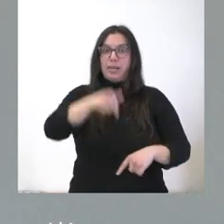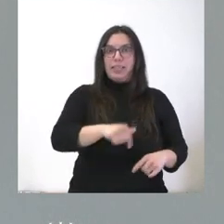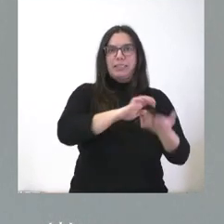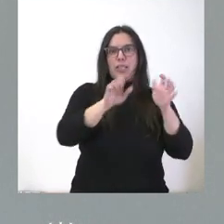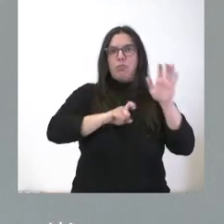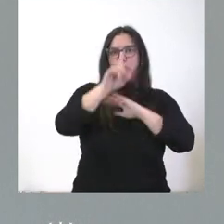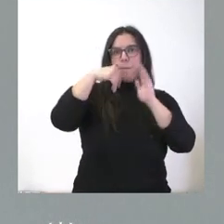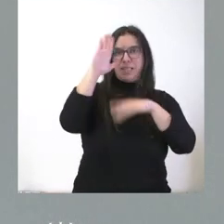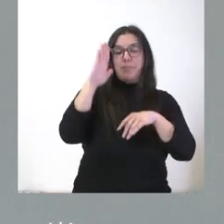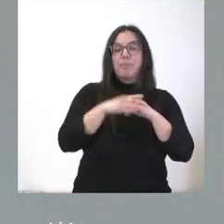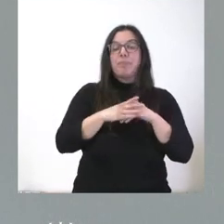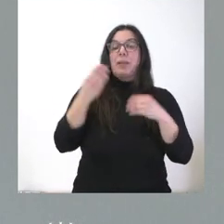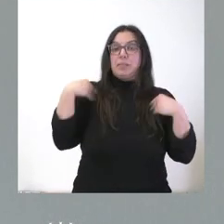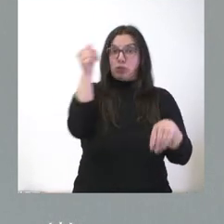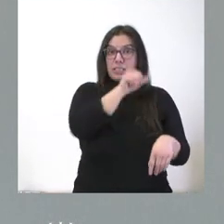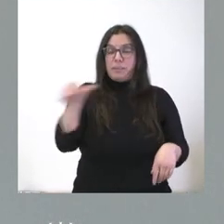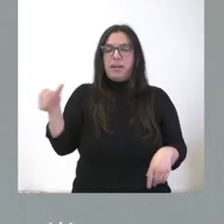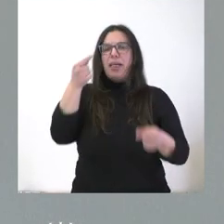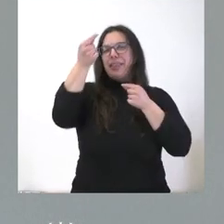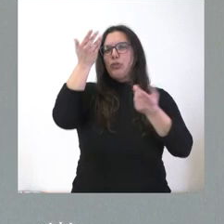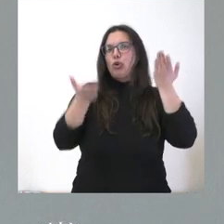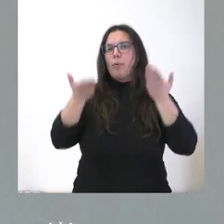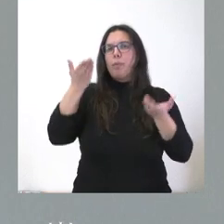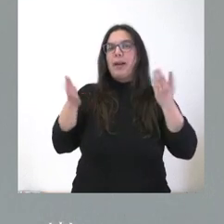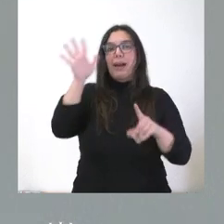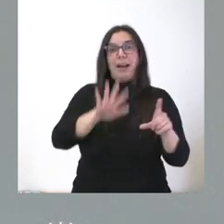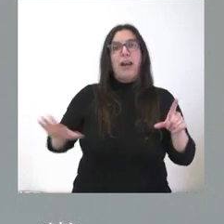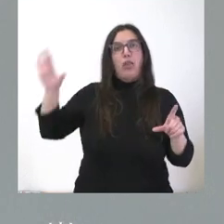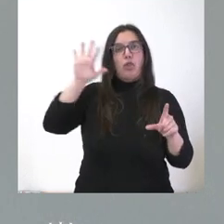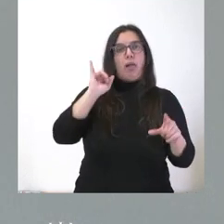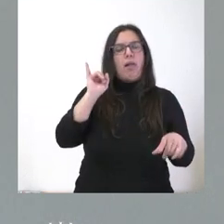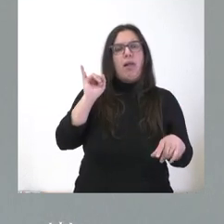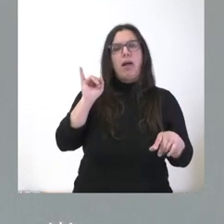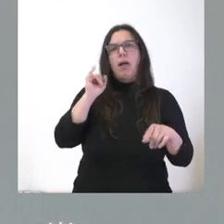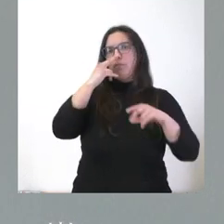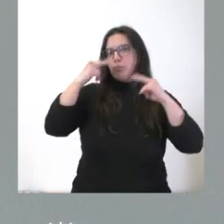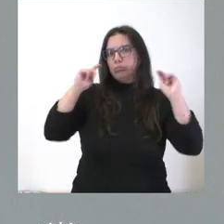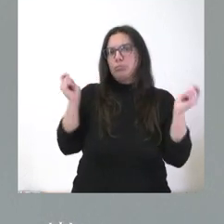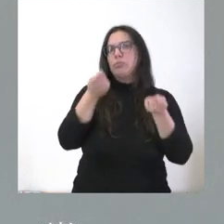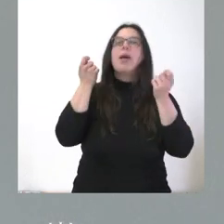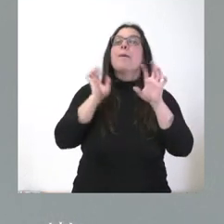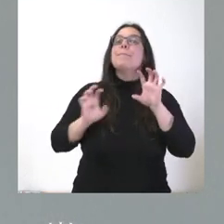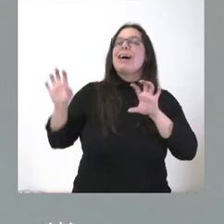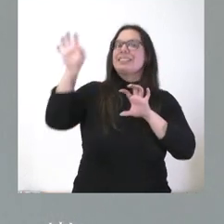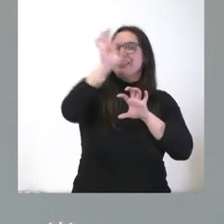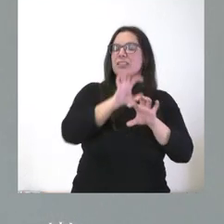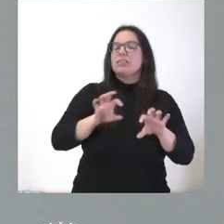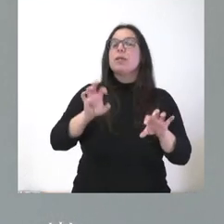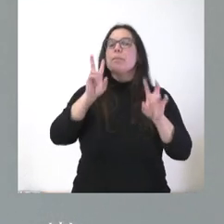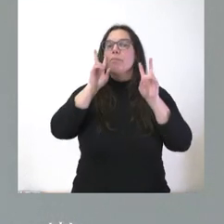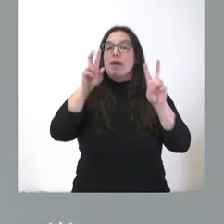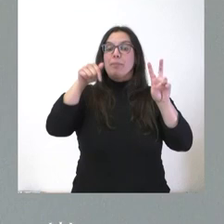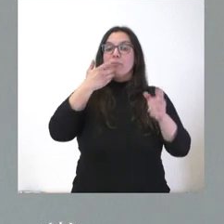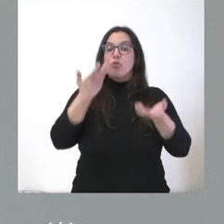misma semana hubo datos comparativos en el ámbito nacional entre países y se vio que